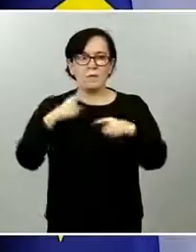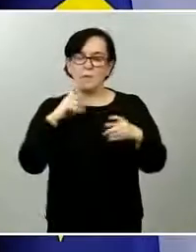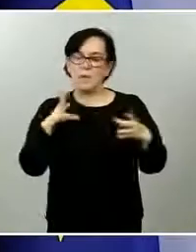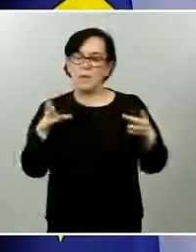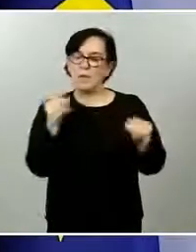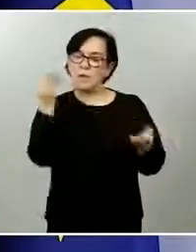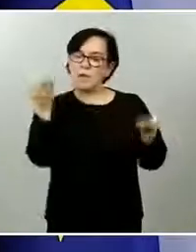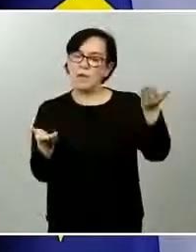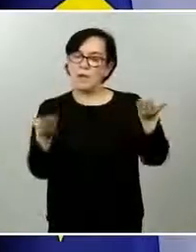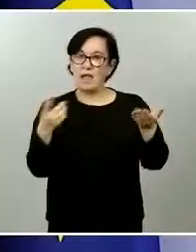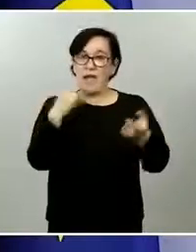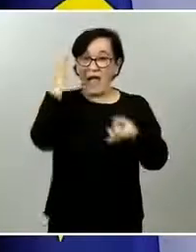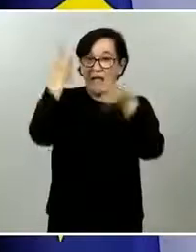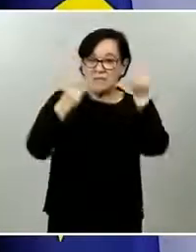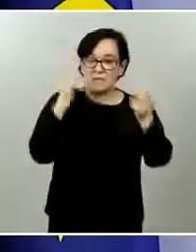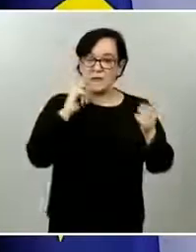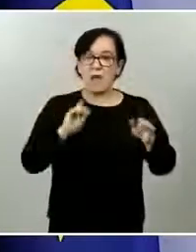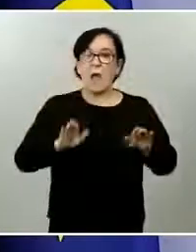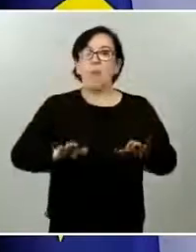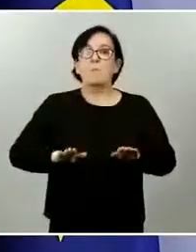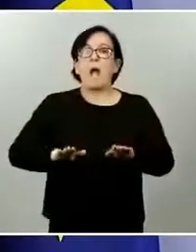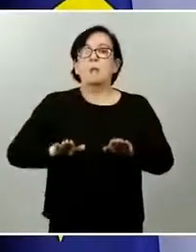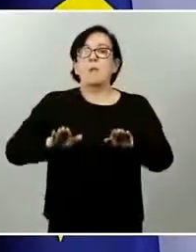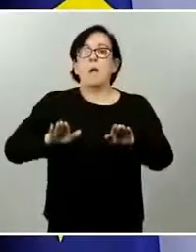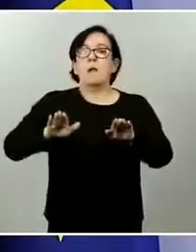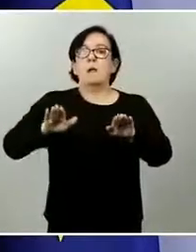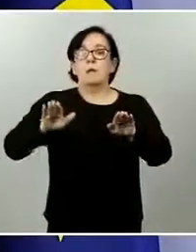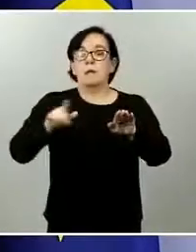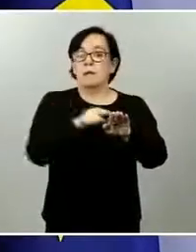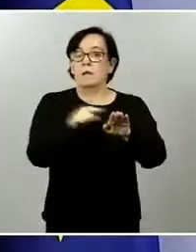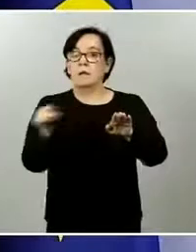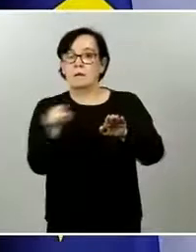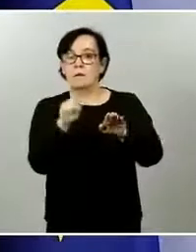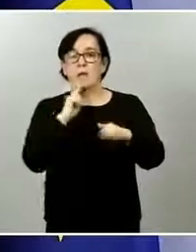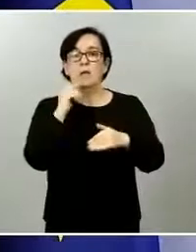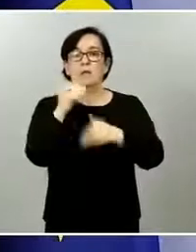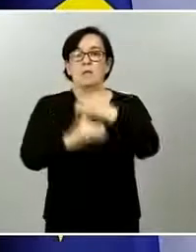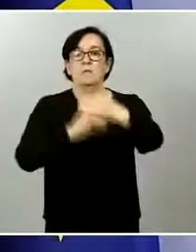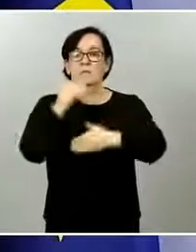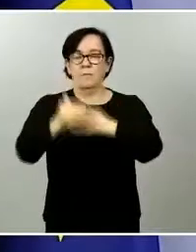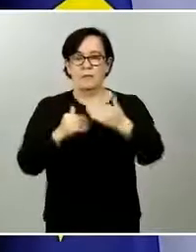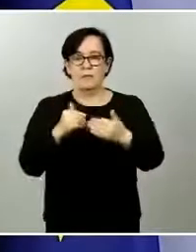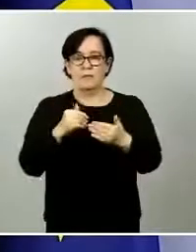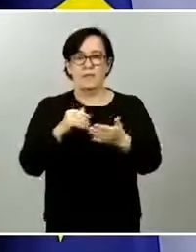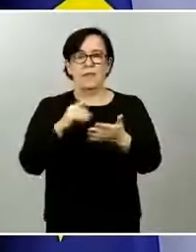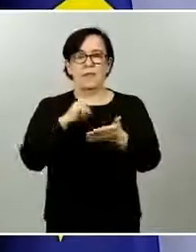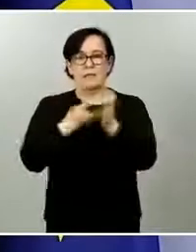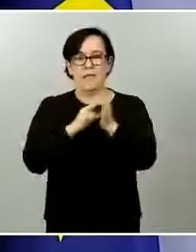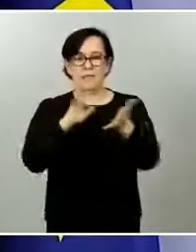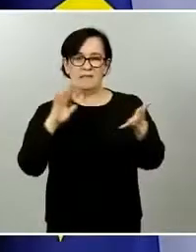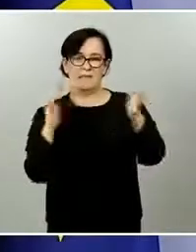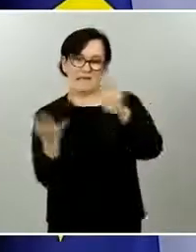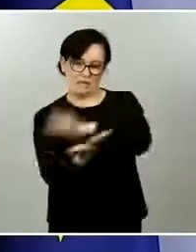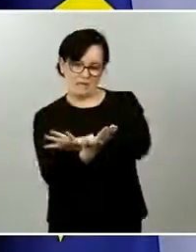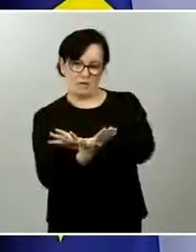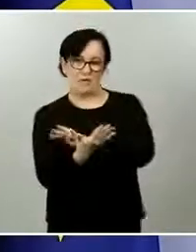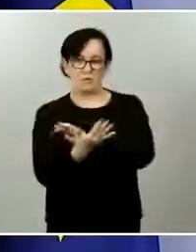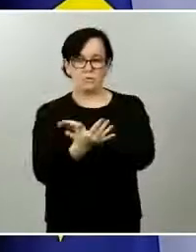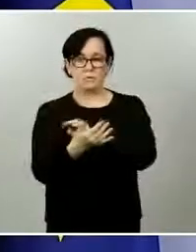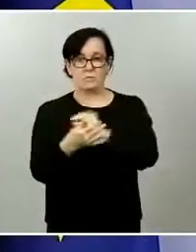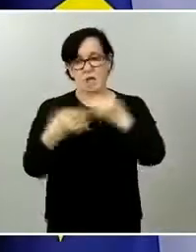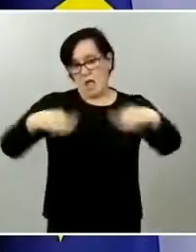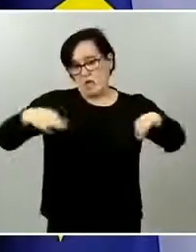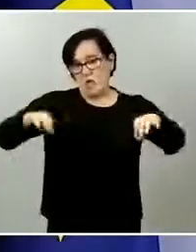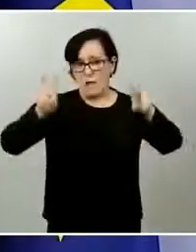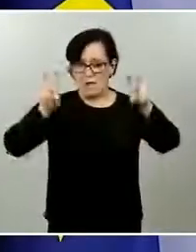Urbana. Es una orden que regula el crecimiento controlado de la movilidad para compasarlo al incremento de actividad que